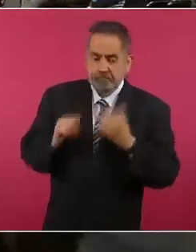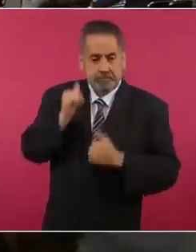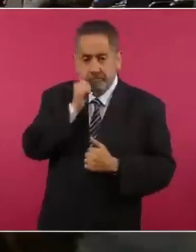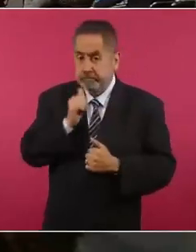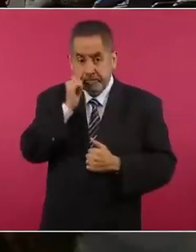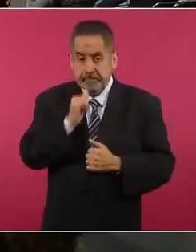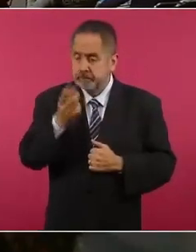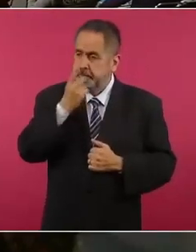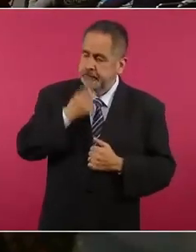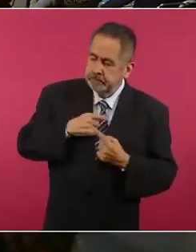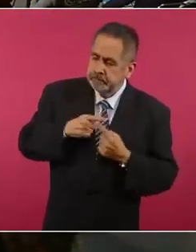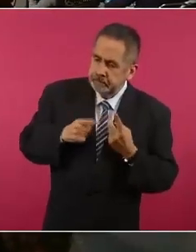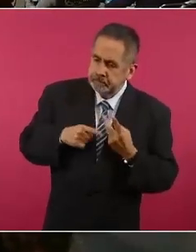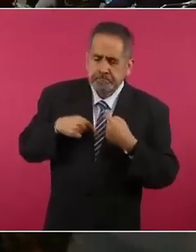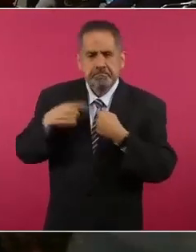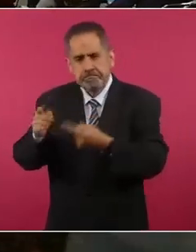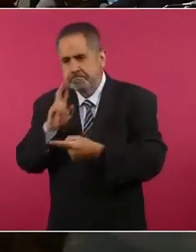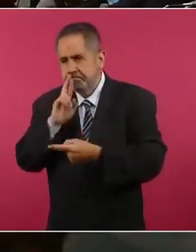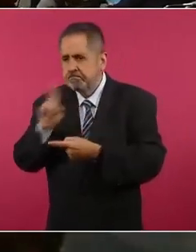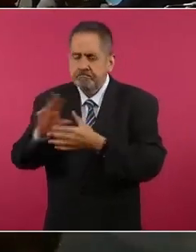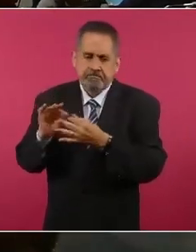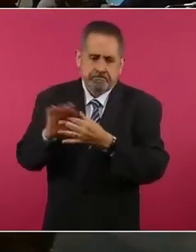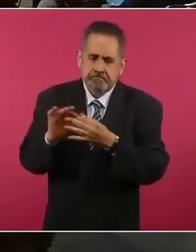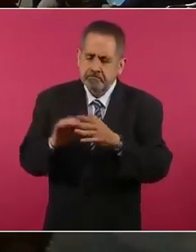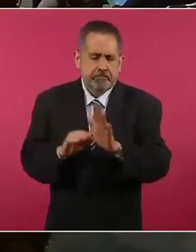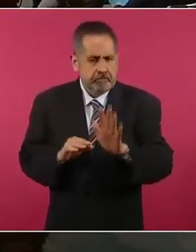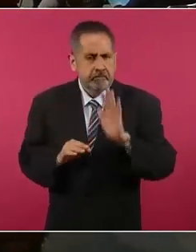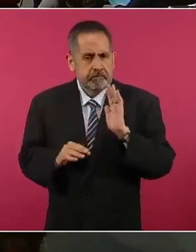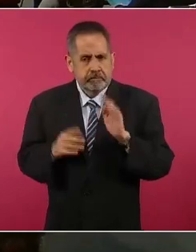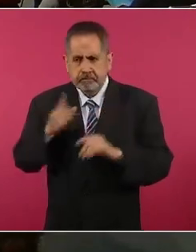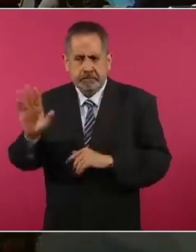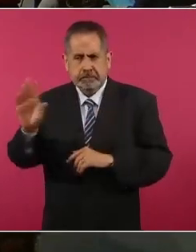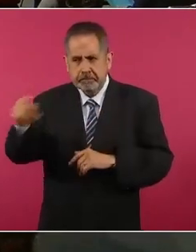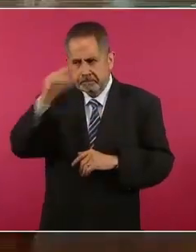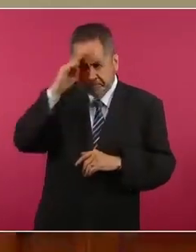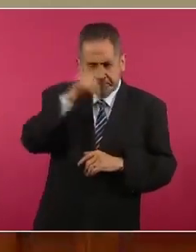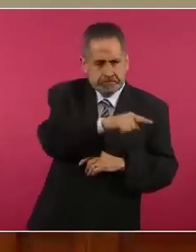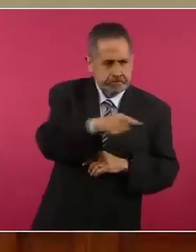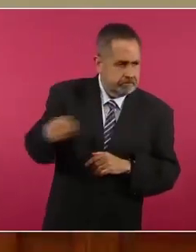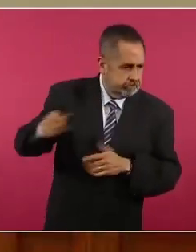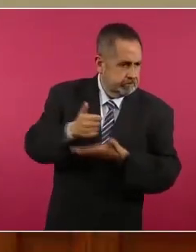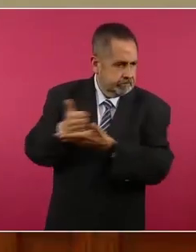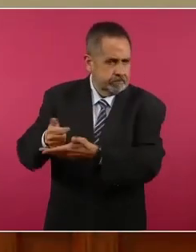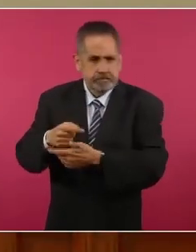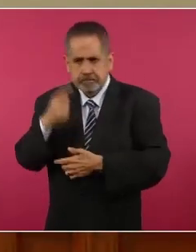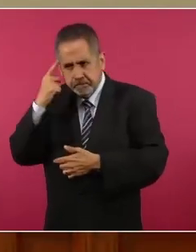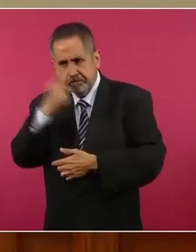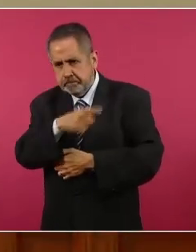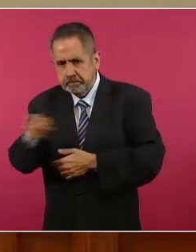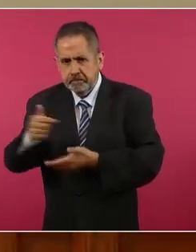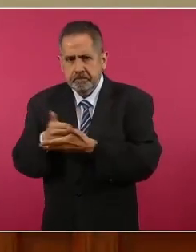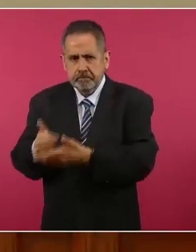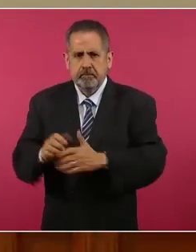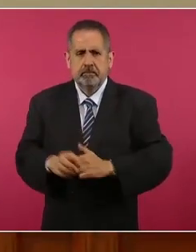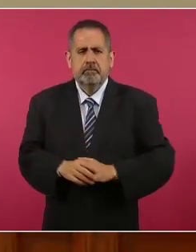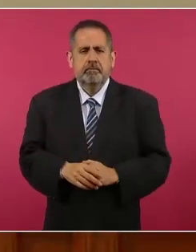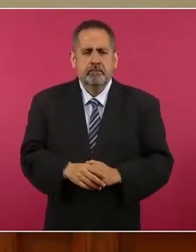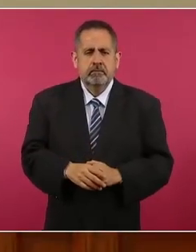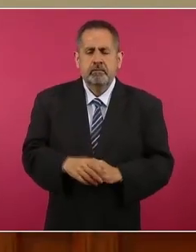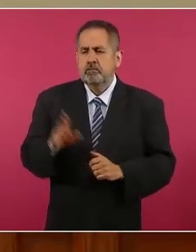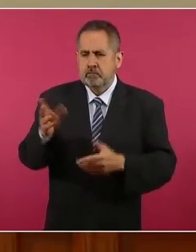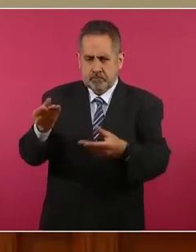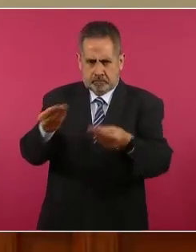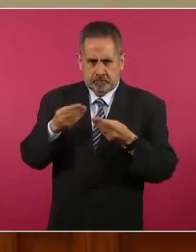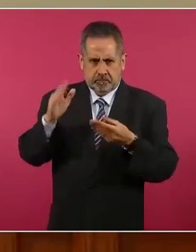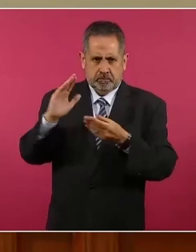y les estoy dando respuesta y buscamos la forma de solucionar los problemas. Pero déjanos